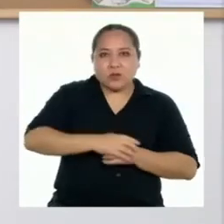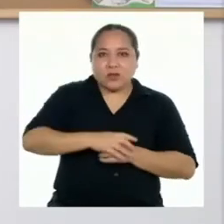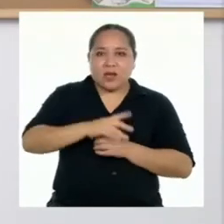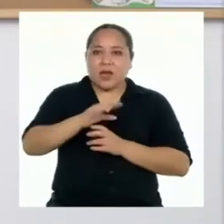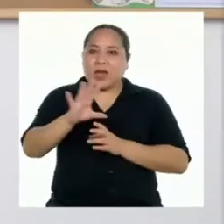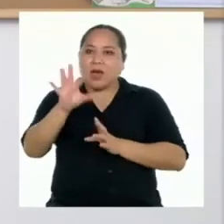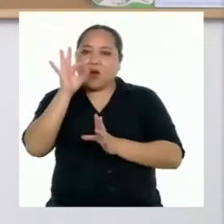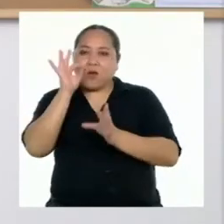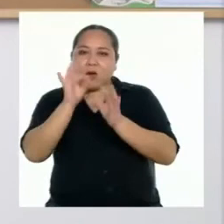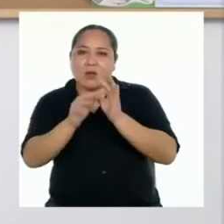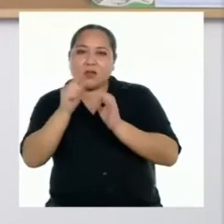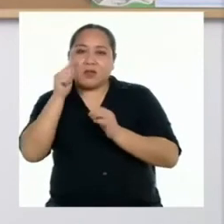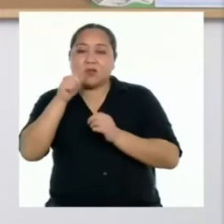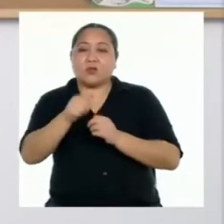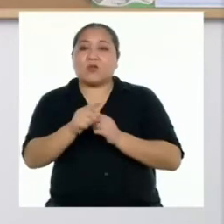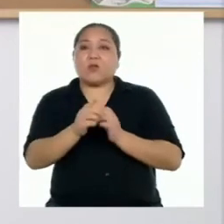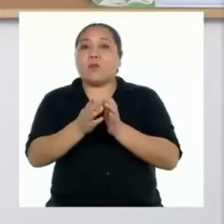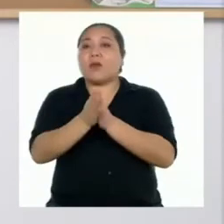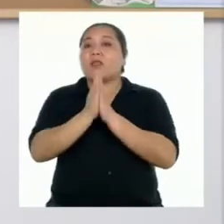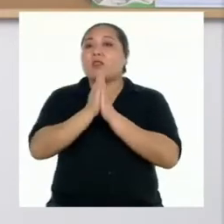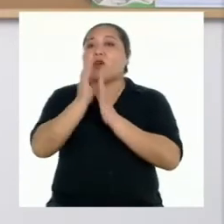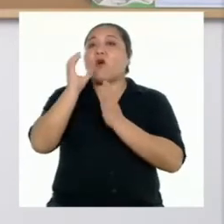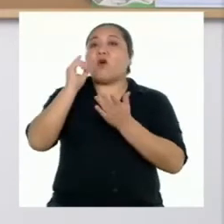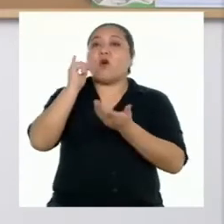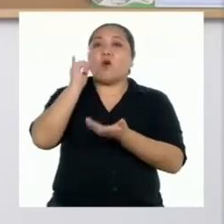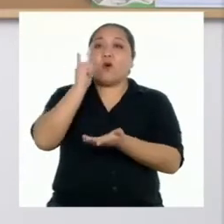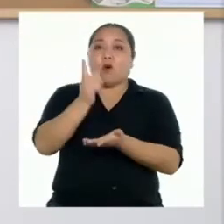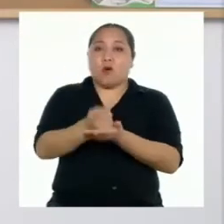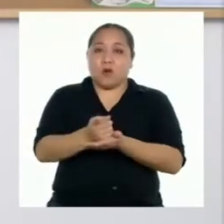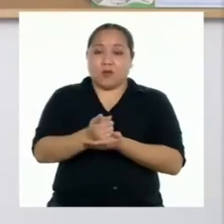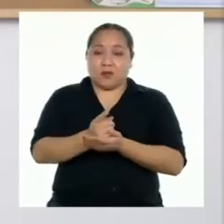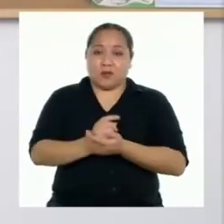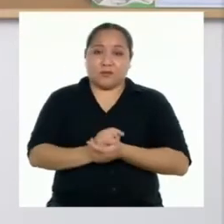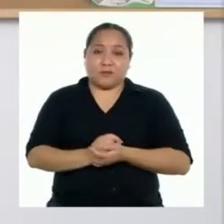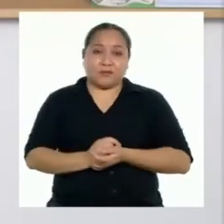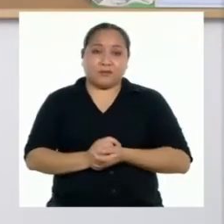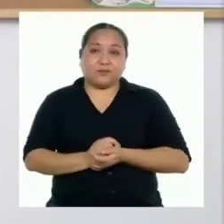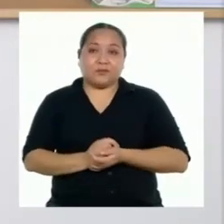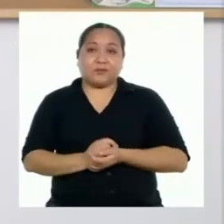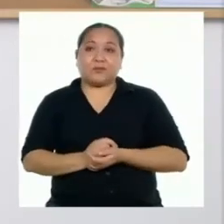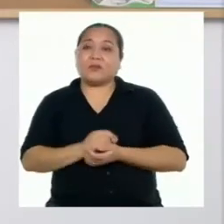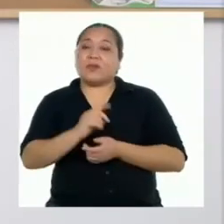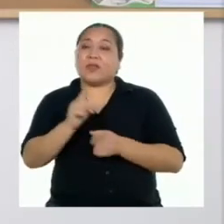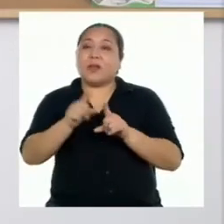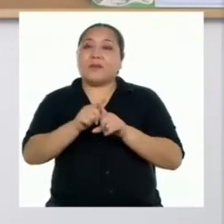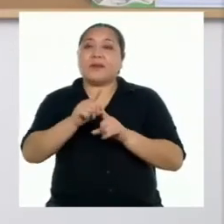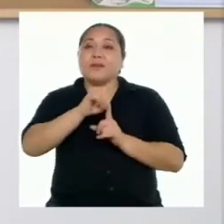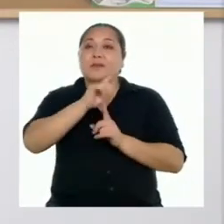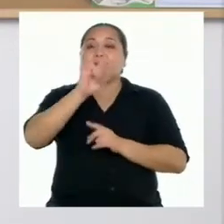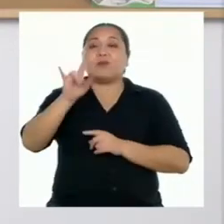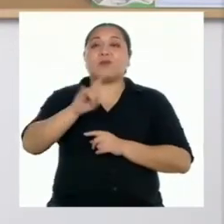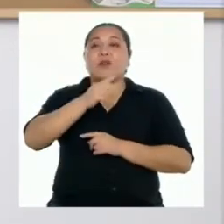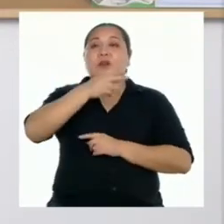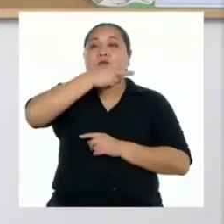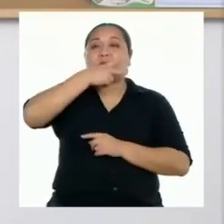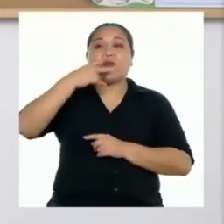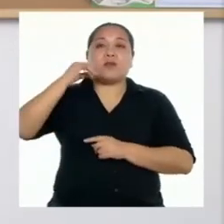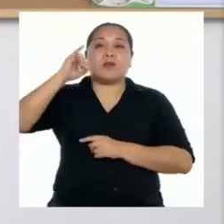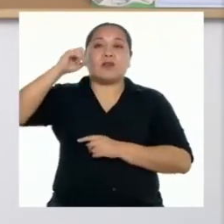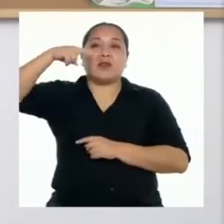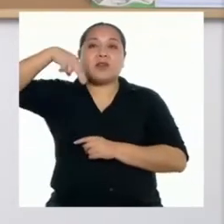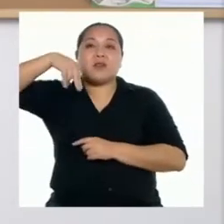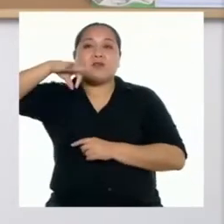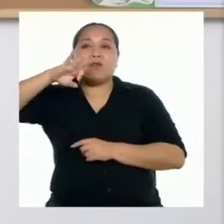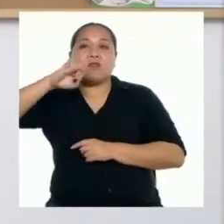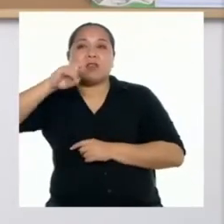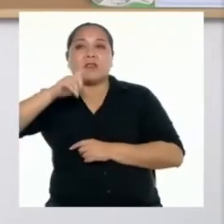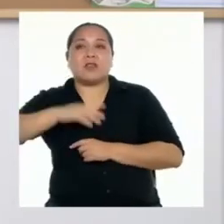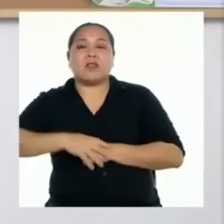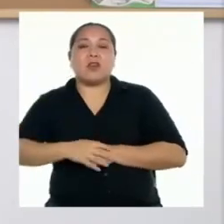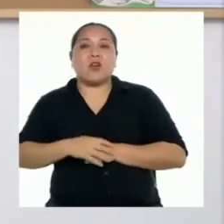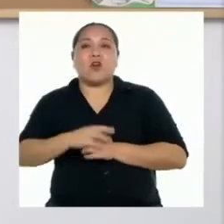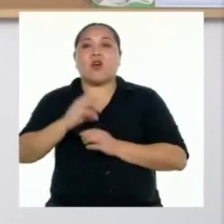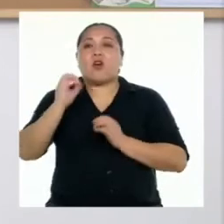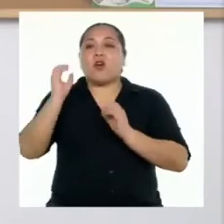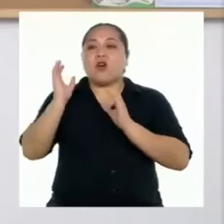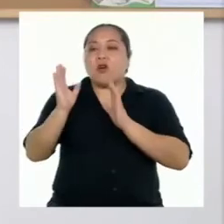cuales indican un pedido o una orden. También se pueden utilizar los verbos en infinitivo, como organizar,